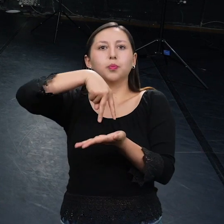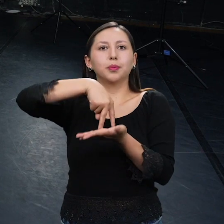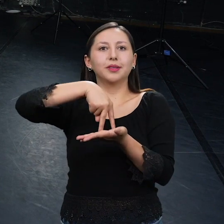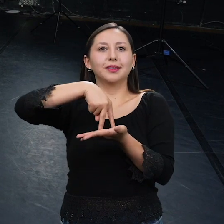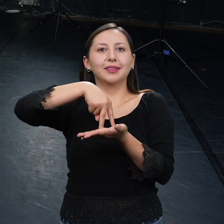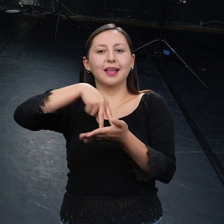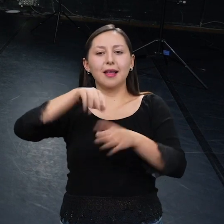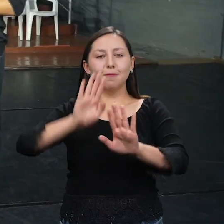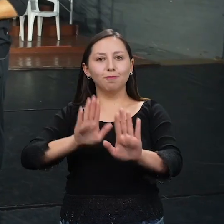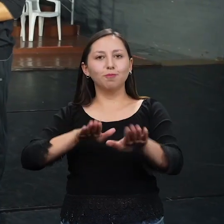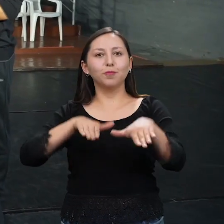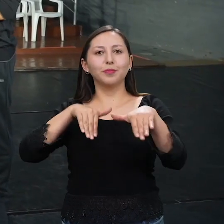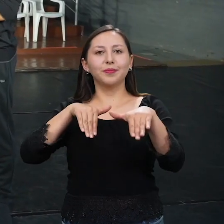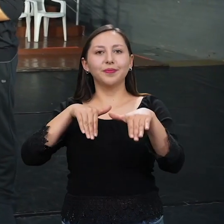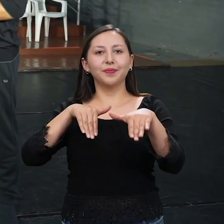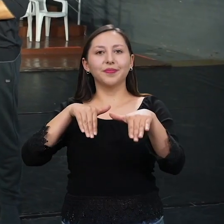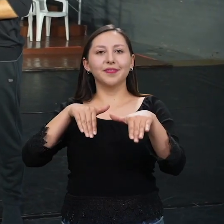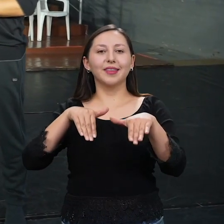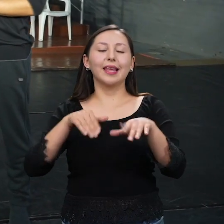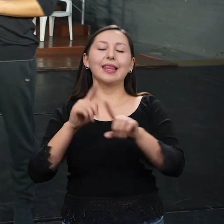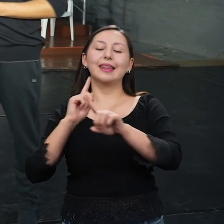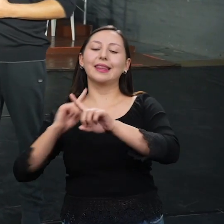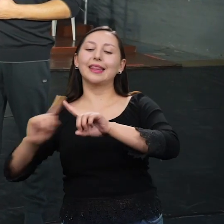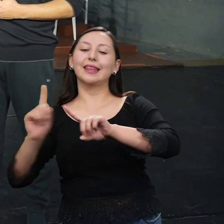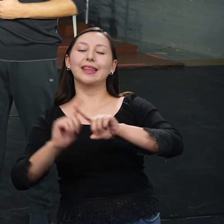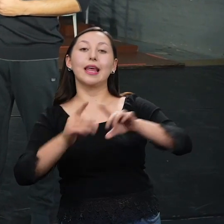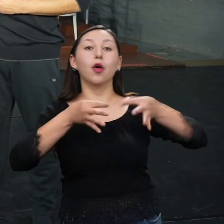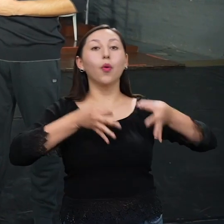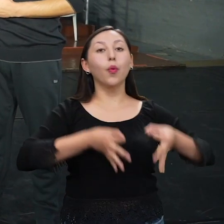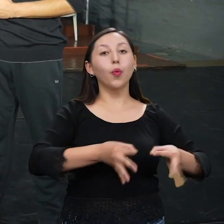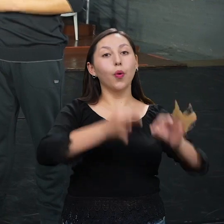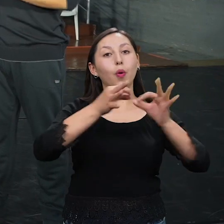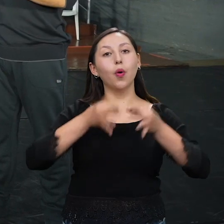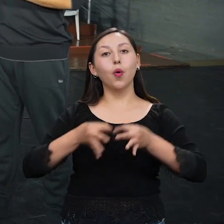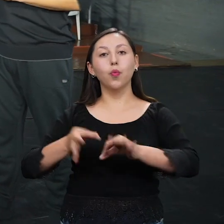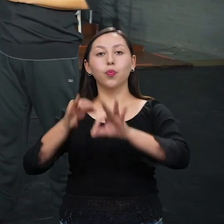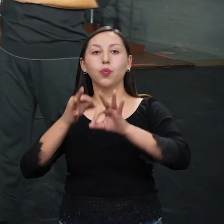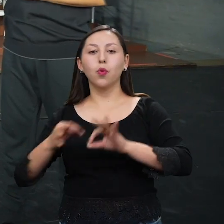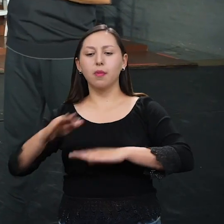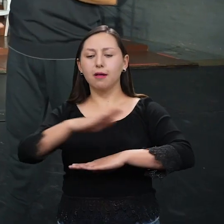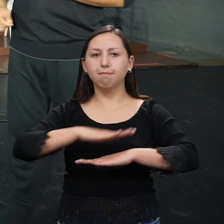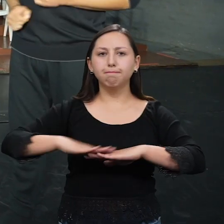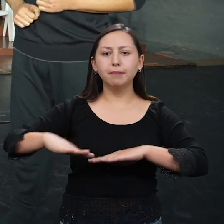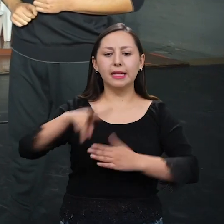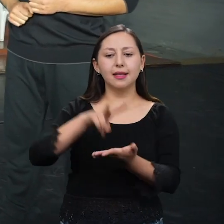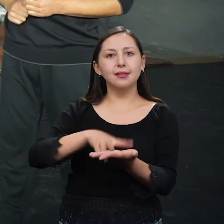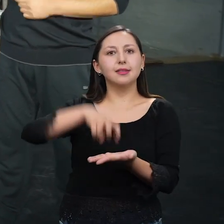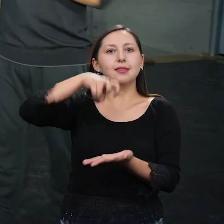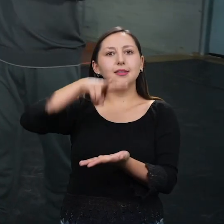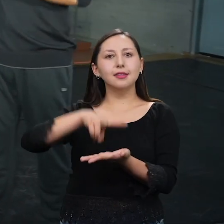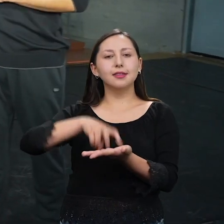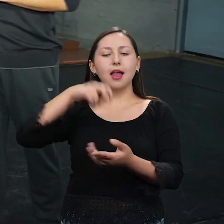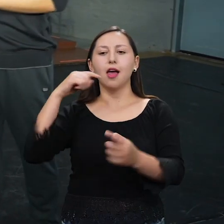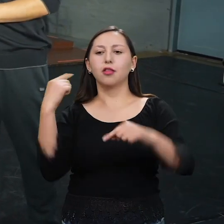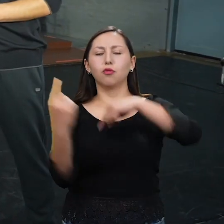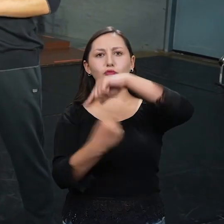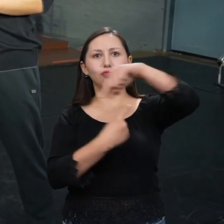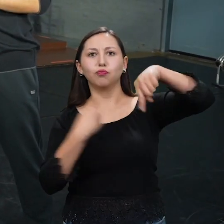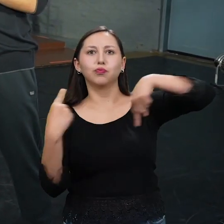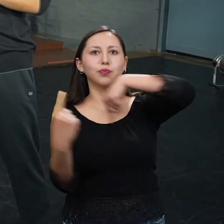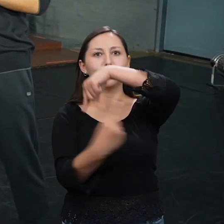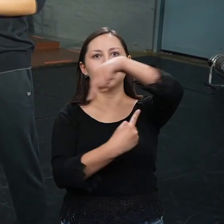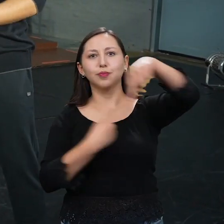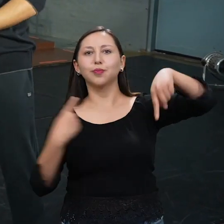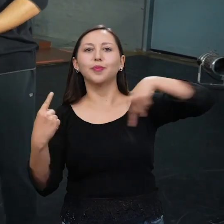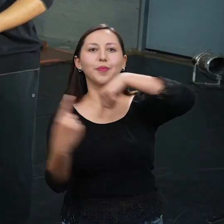piernas estiradas a los lados. En la danza contemporánea puedes combinar yendo al piso, saltando, girando. Hay